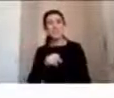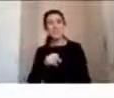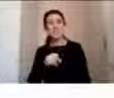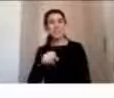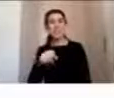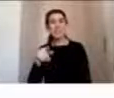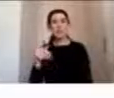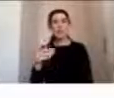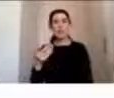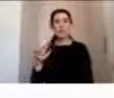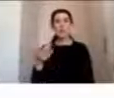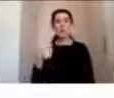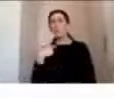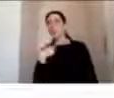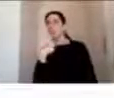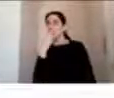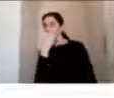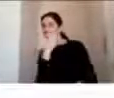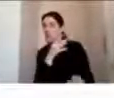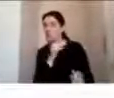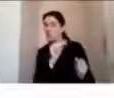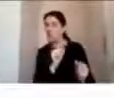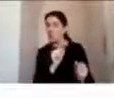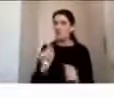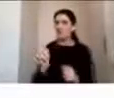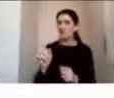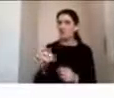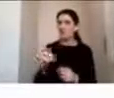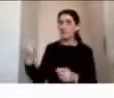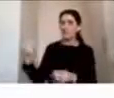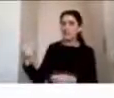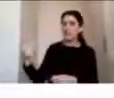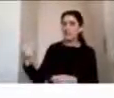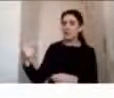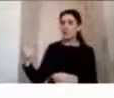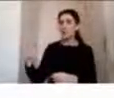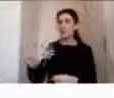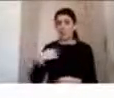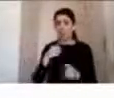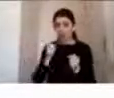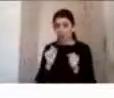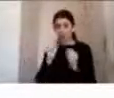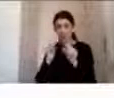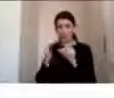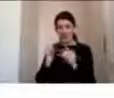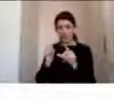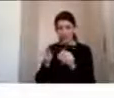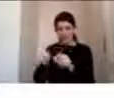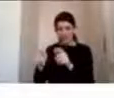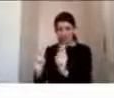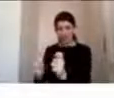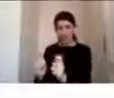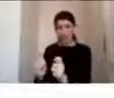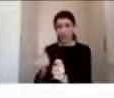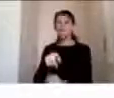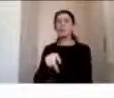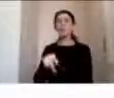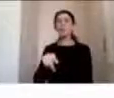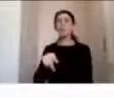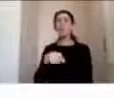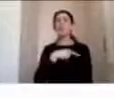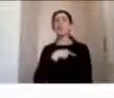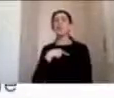evaluación de las ventajas y desventajas, los elementos que yo tengo para poder defenderme de ese peligro, me va dar un nivel de riesgo y eso se va a llamar riesgo